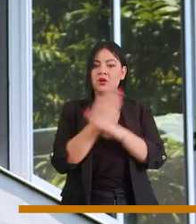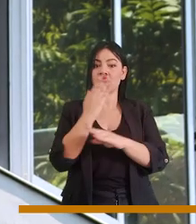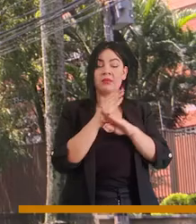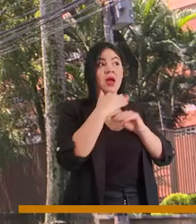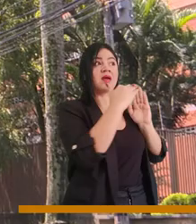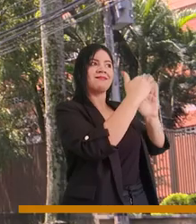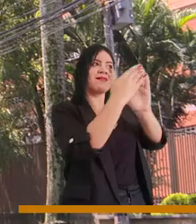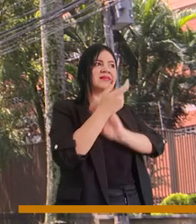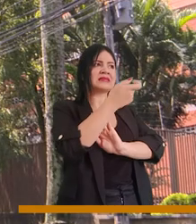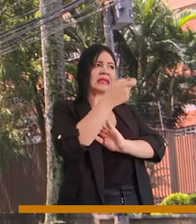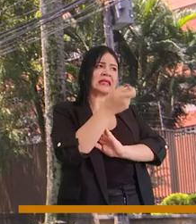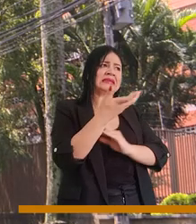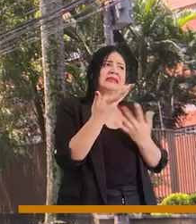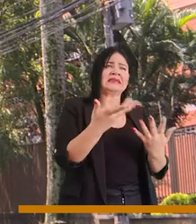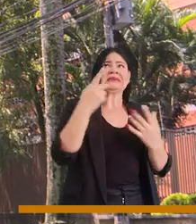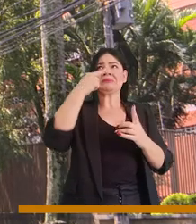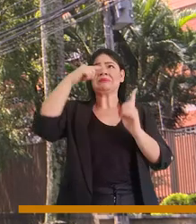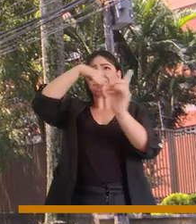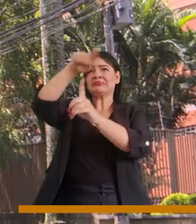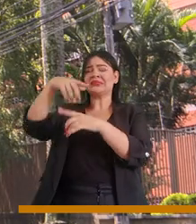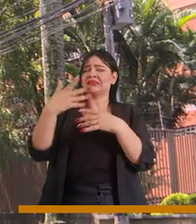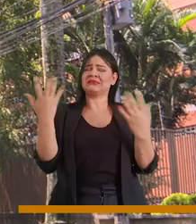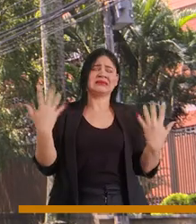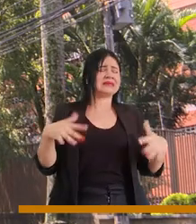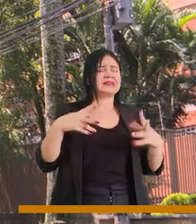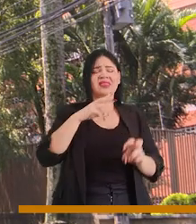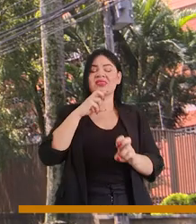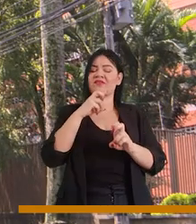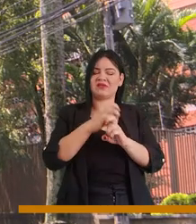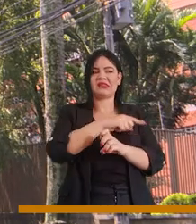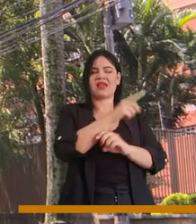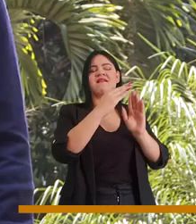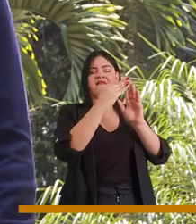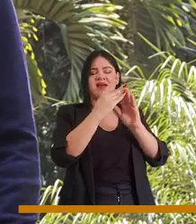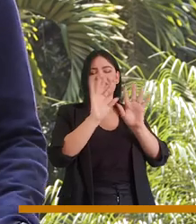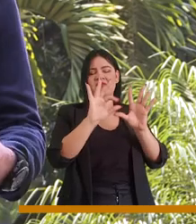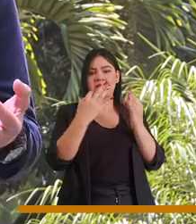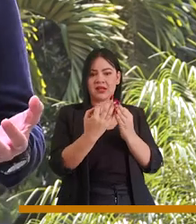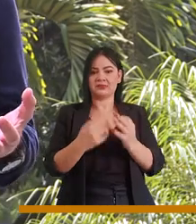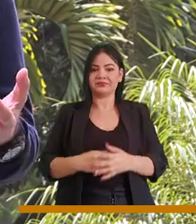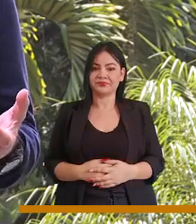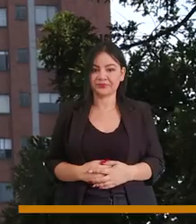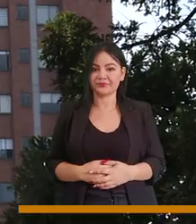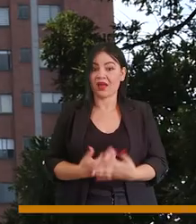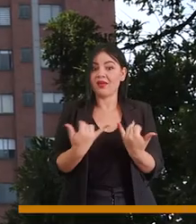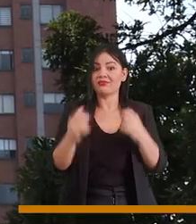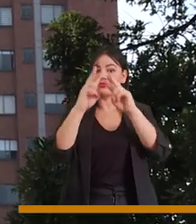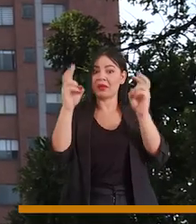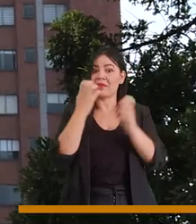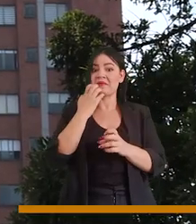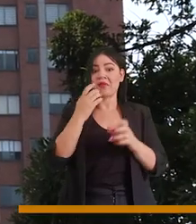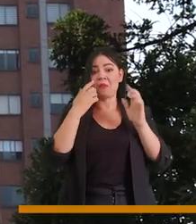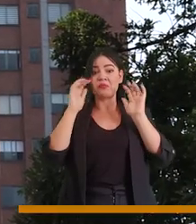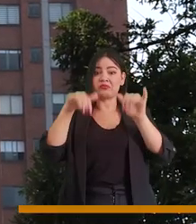convivencia y el turismo están teniendo una mala pasada en las unidades residenciales. El tema de la vivienda turística en la ciudad